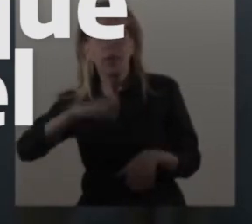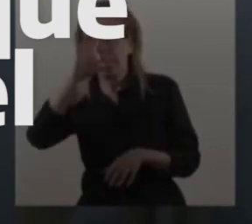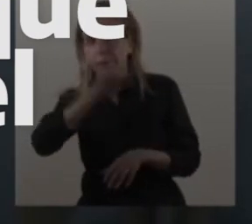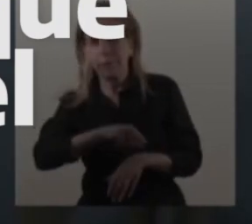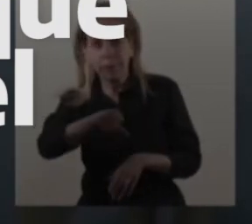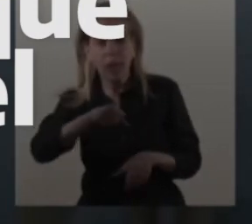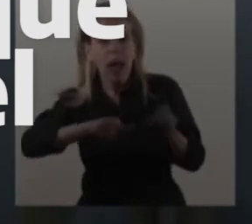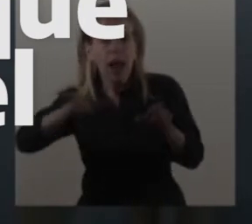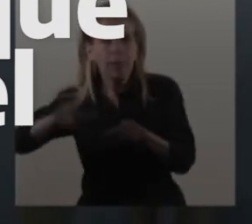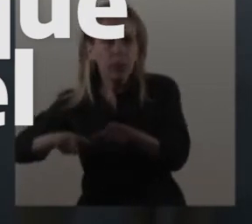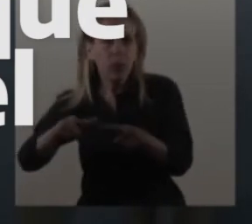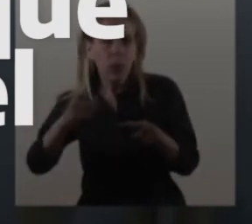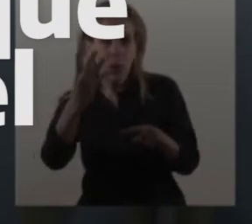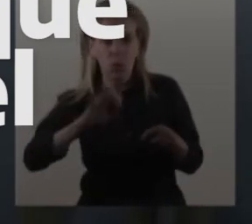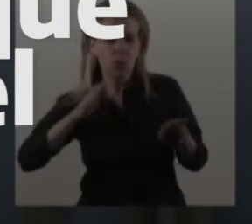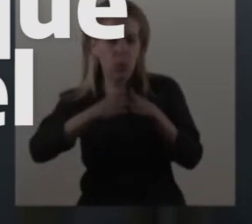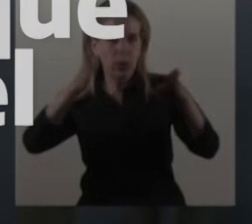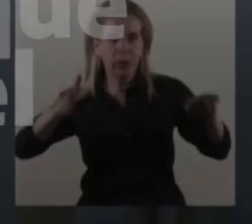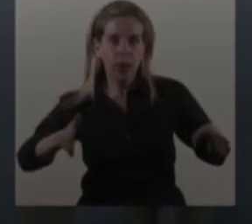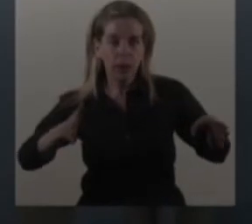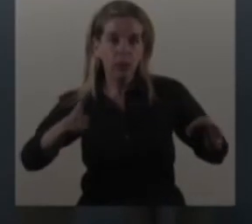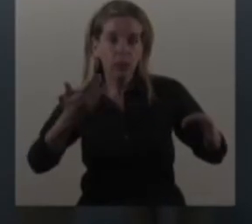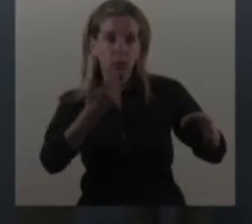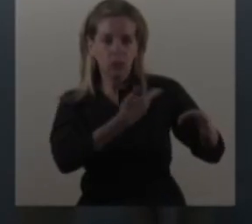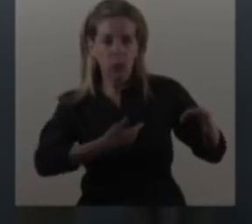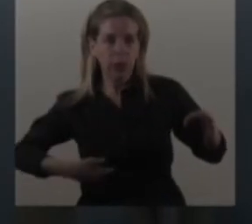Una metáfora donde se olvidaron de los argentinos.